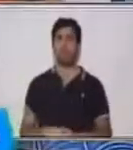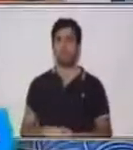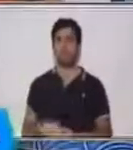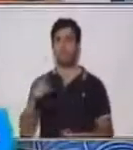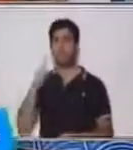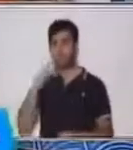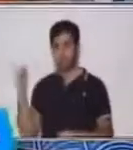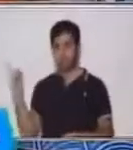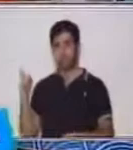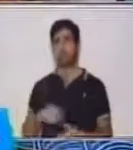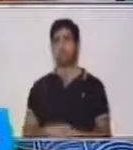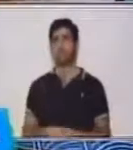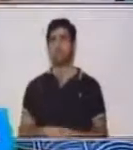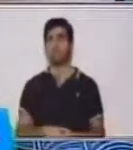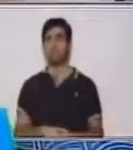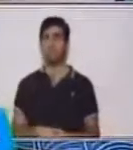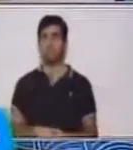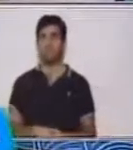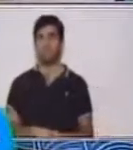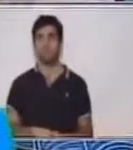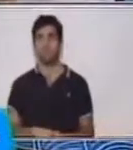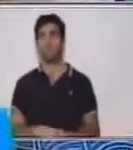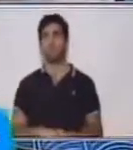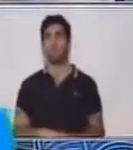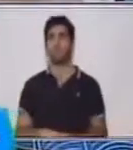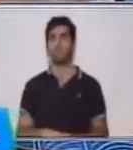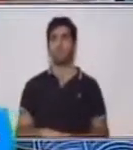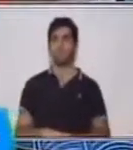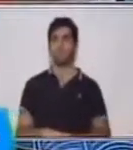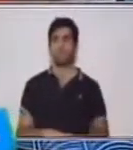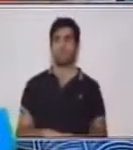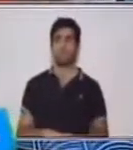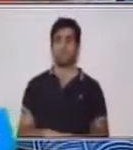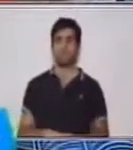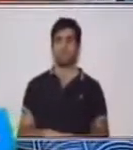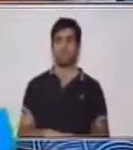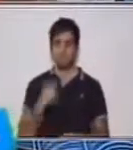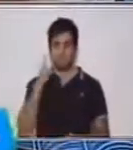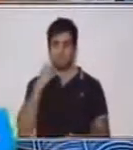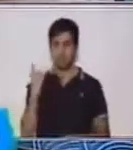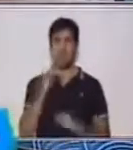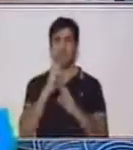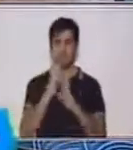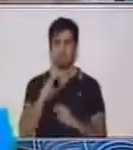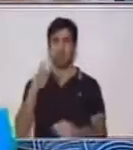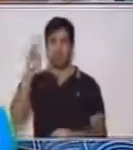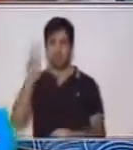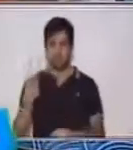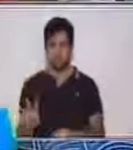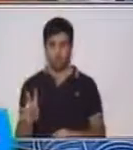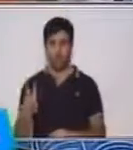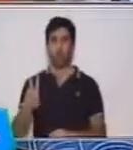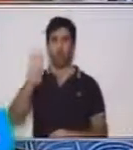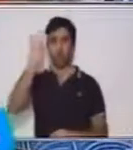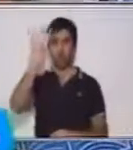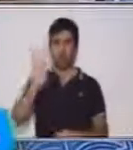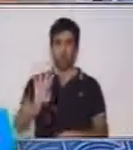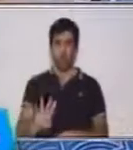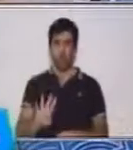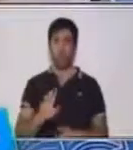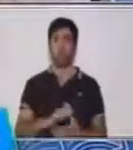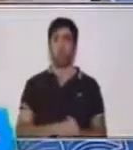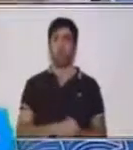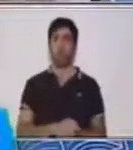bien. Una suma. Entonces diríamos dos, cuatro,